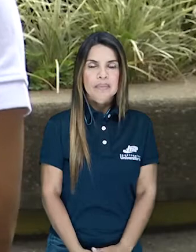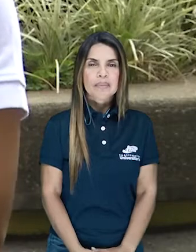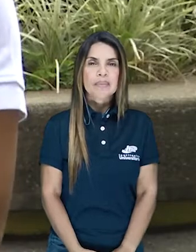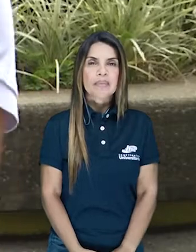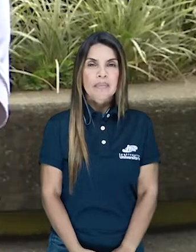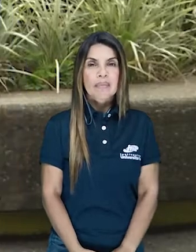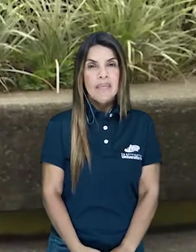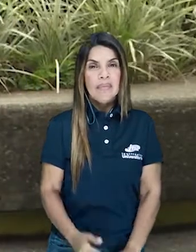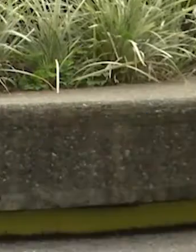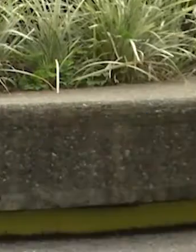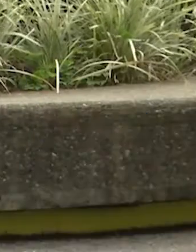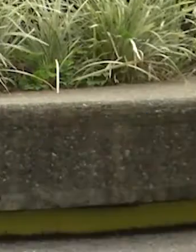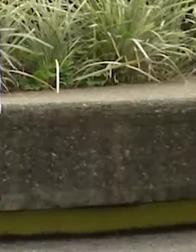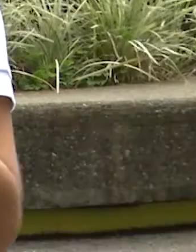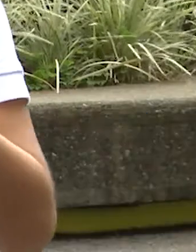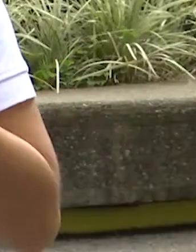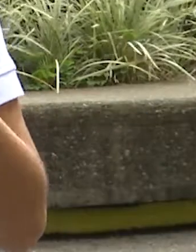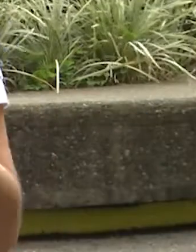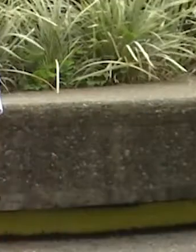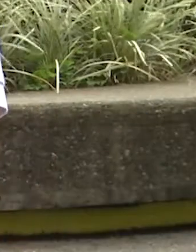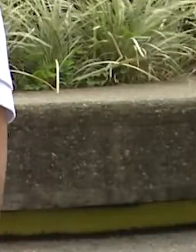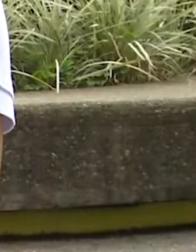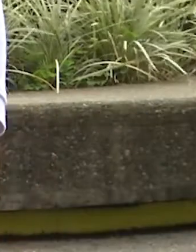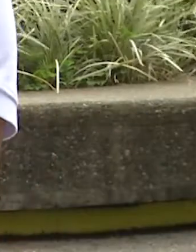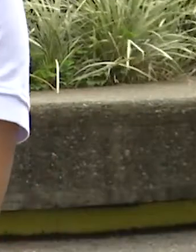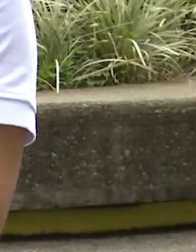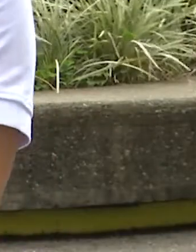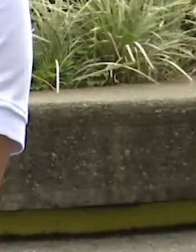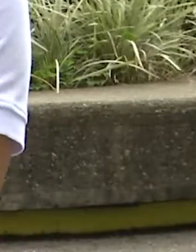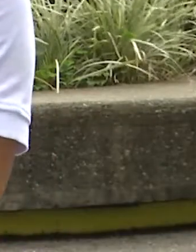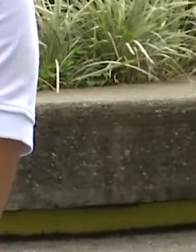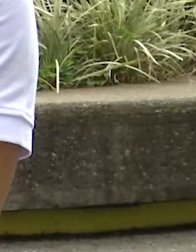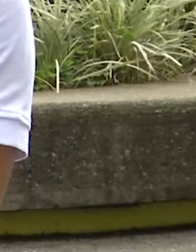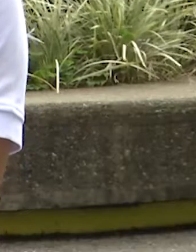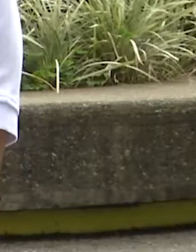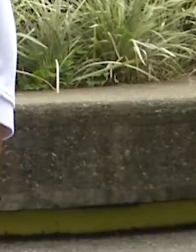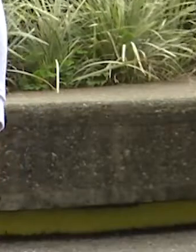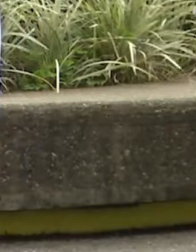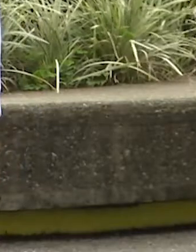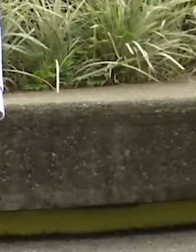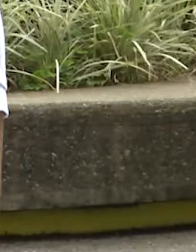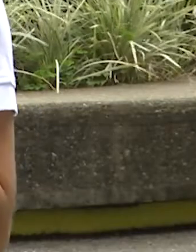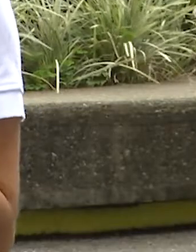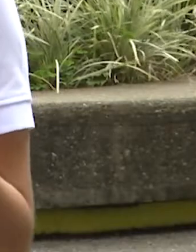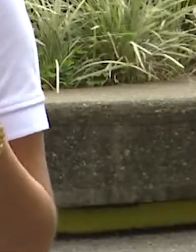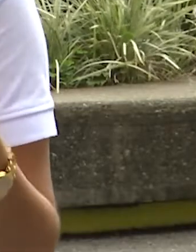Realmente fue para mí una gran sorpresa. Pude estar allí aprendiendo muchísimas cosas en este programa.